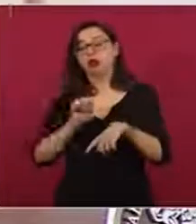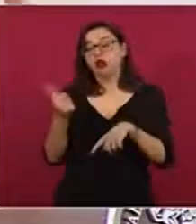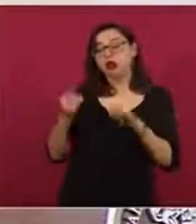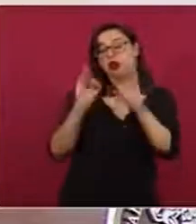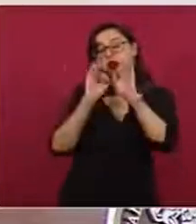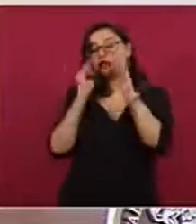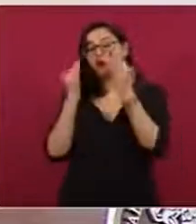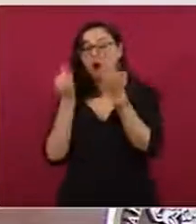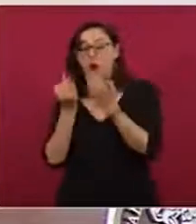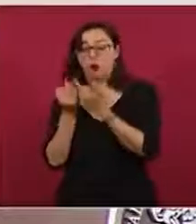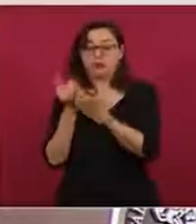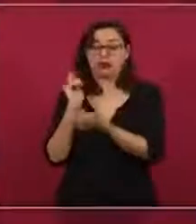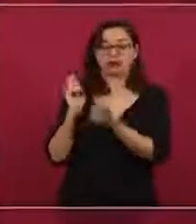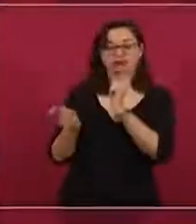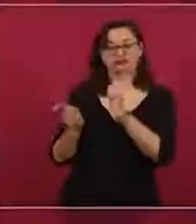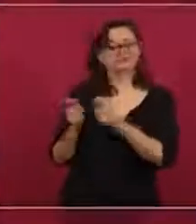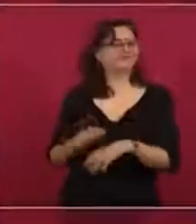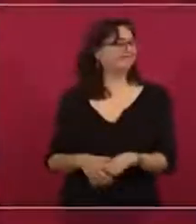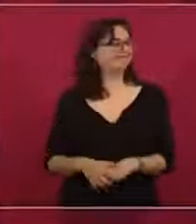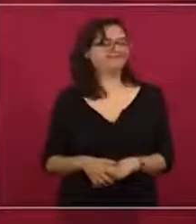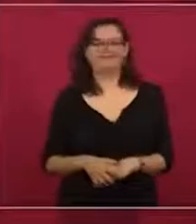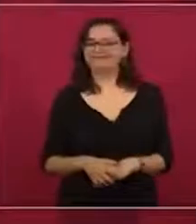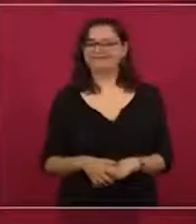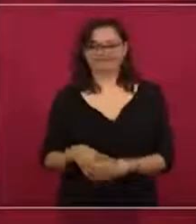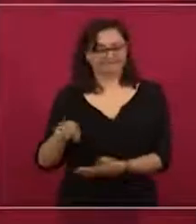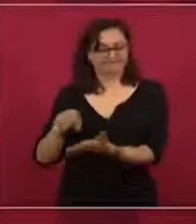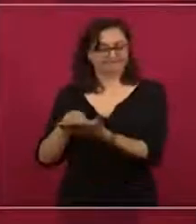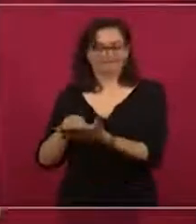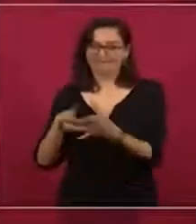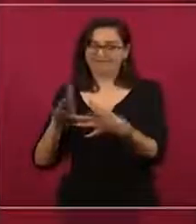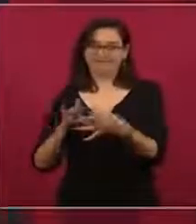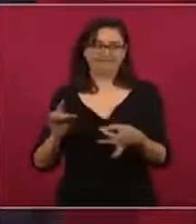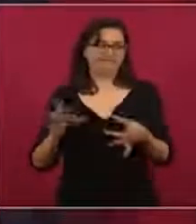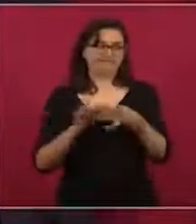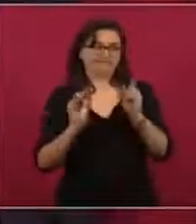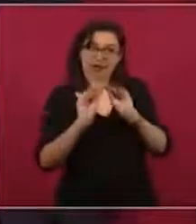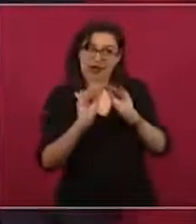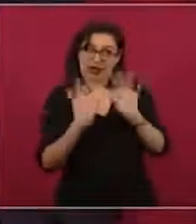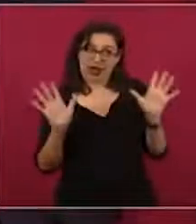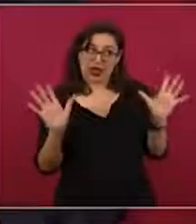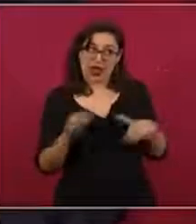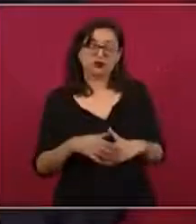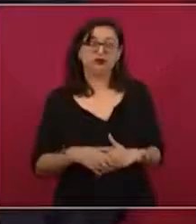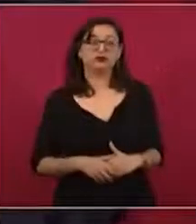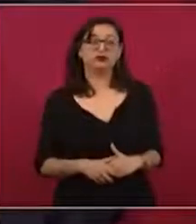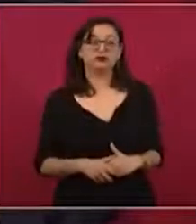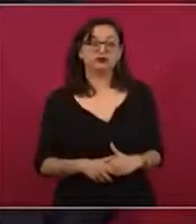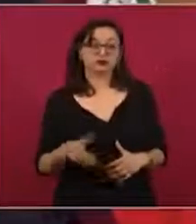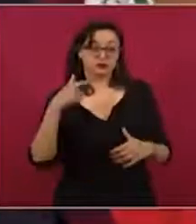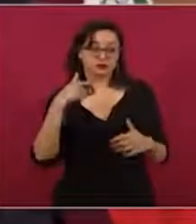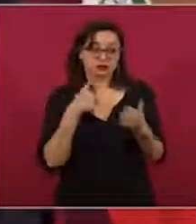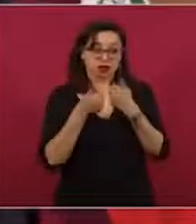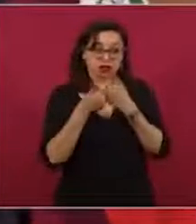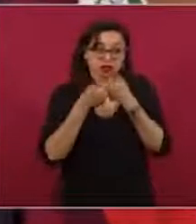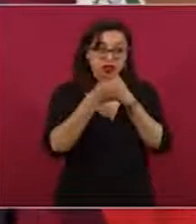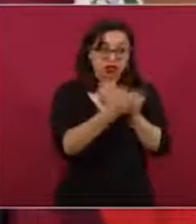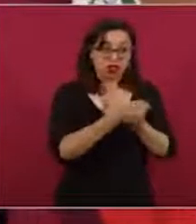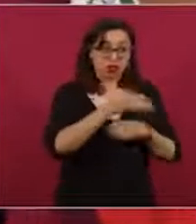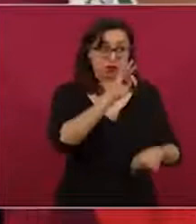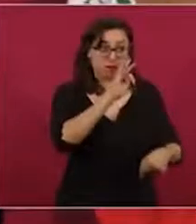Entonces, yo no voy a ser encubridor ni cómplice